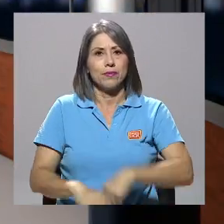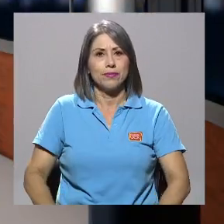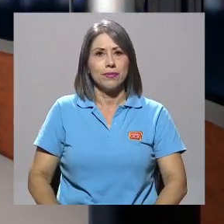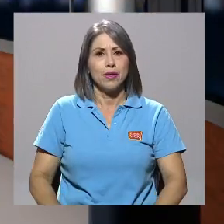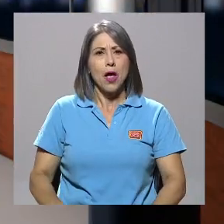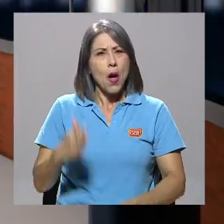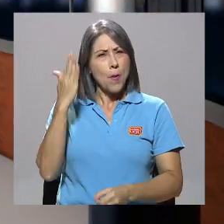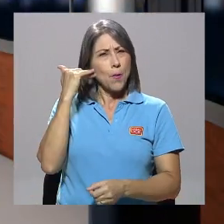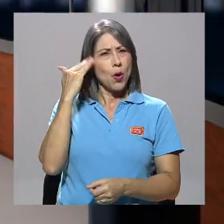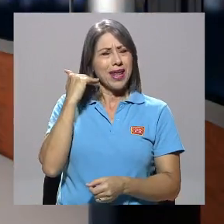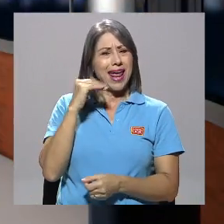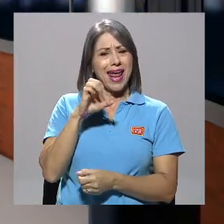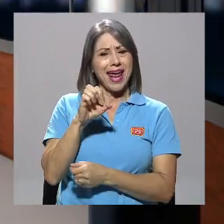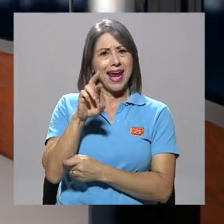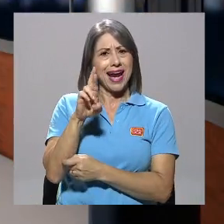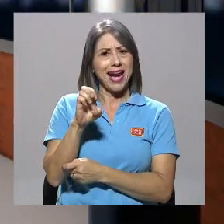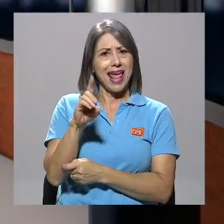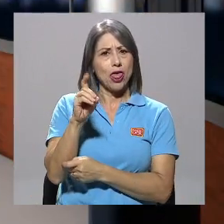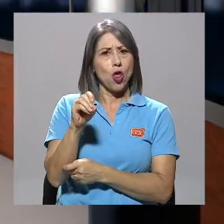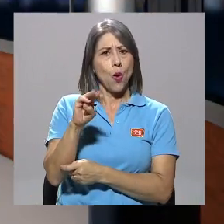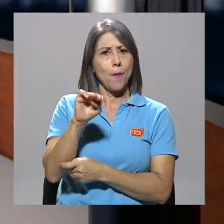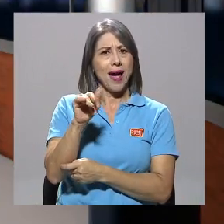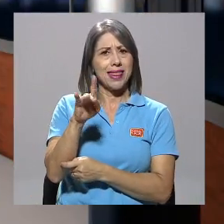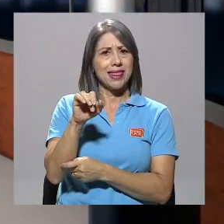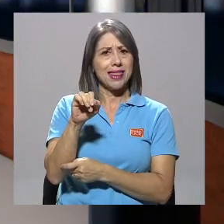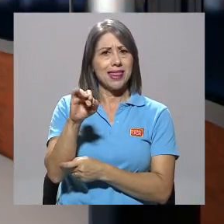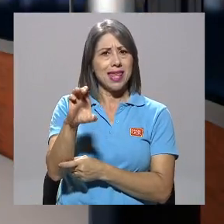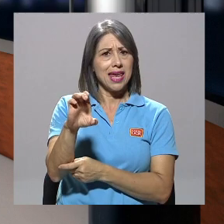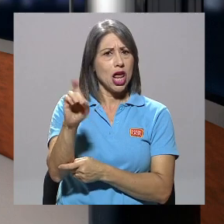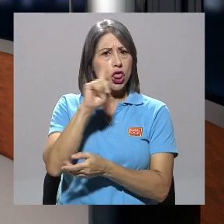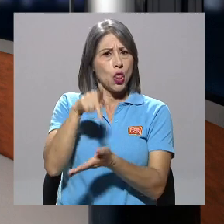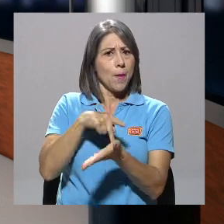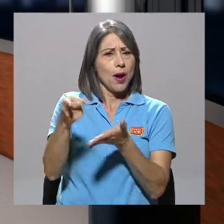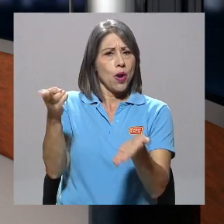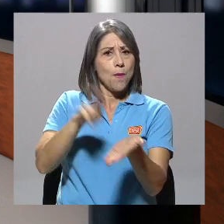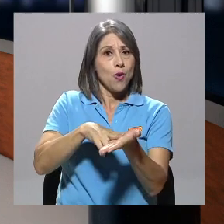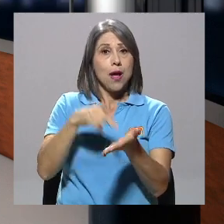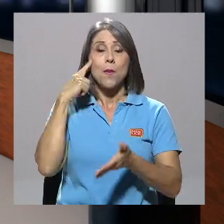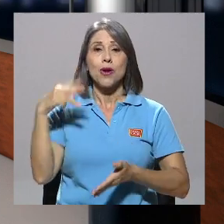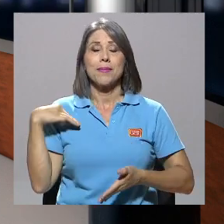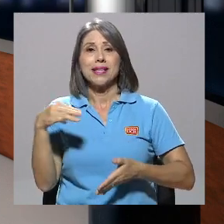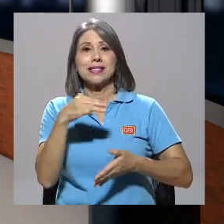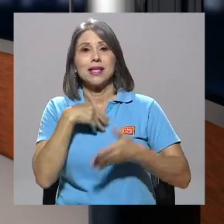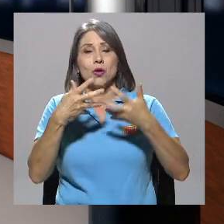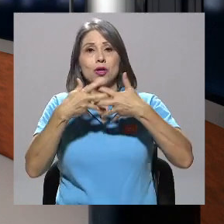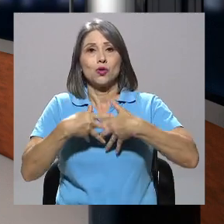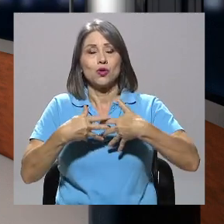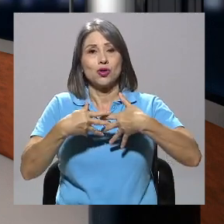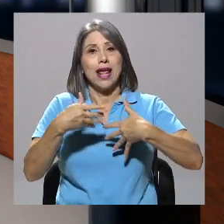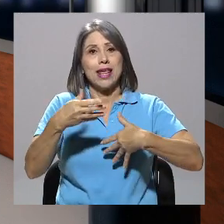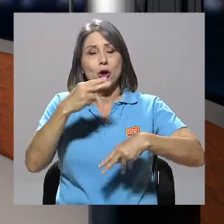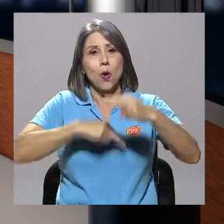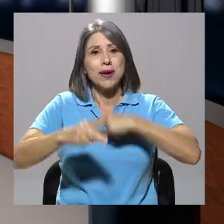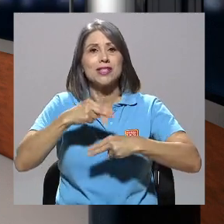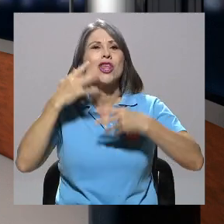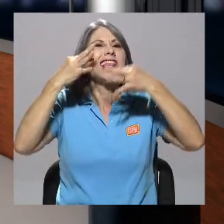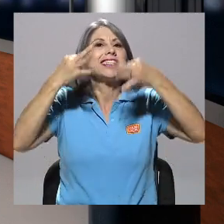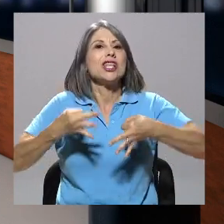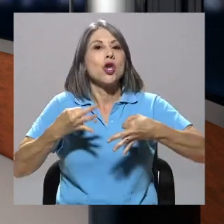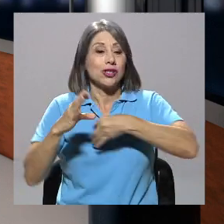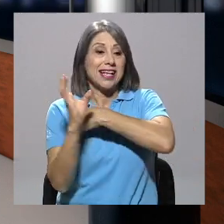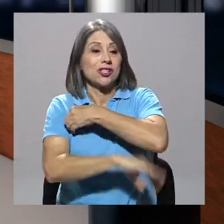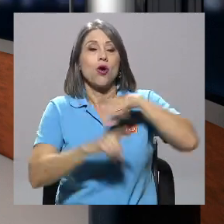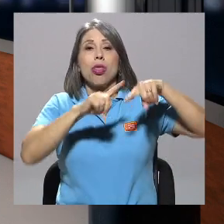qué no pagó la multa Credomatic? Pues porque el Ministerio de Industria y Comercio decidió anular la sanción ante la